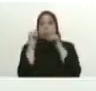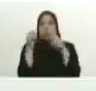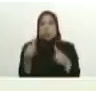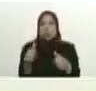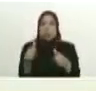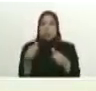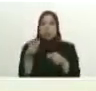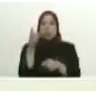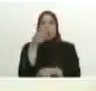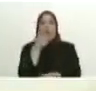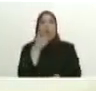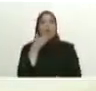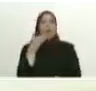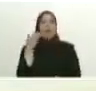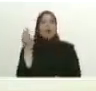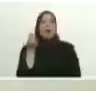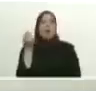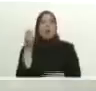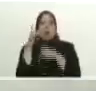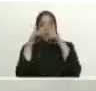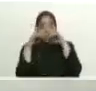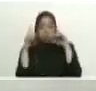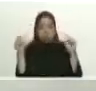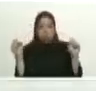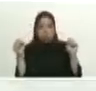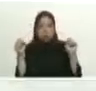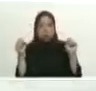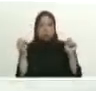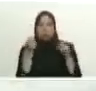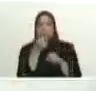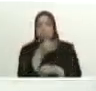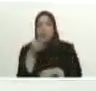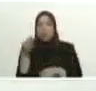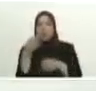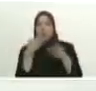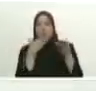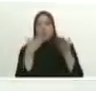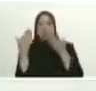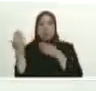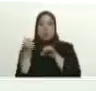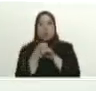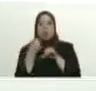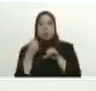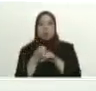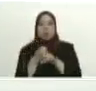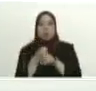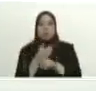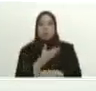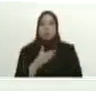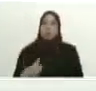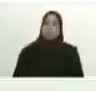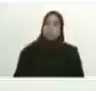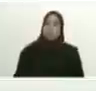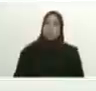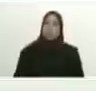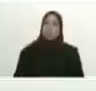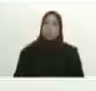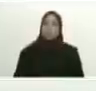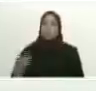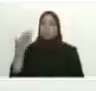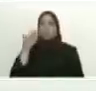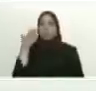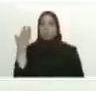muchacho un joven profesional tremendo embajador tremendo trabajo que está haciendo Manuel Badell en la